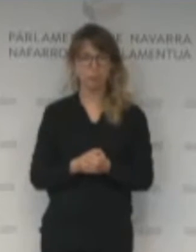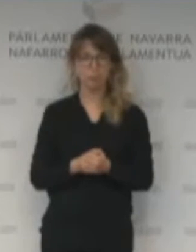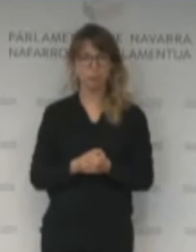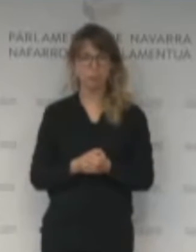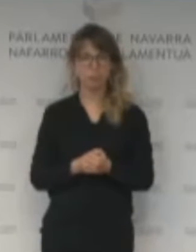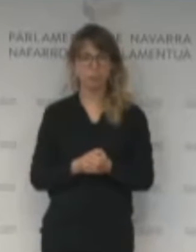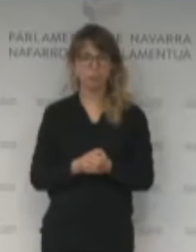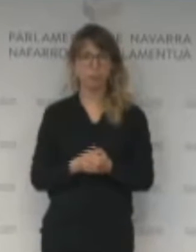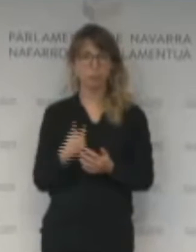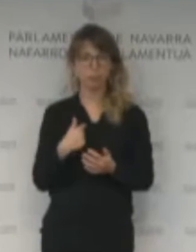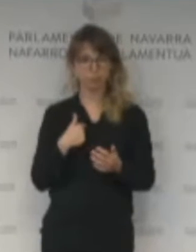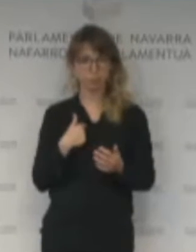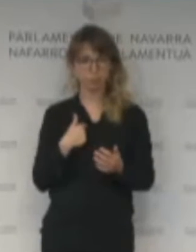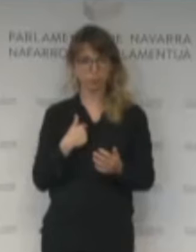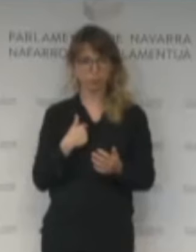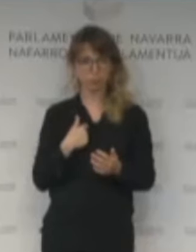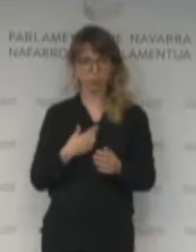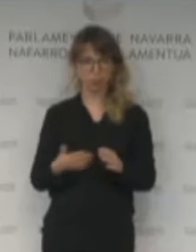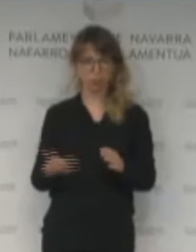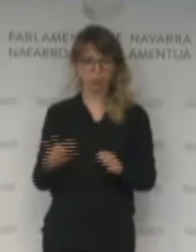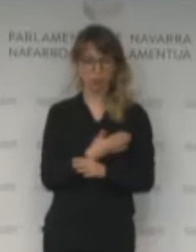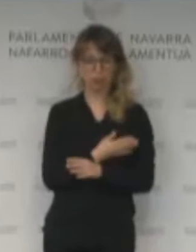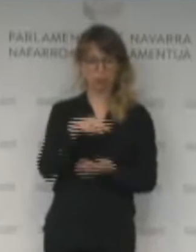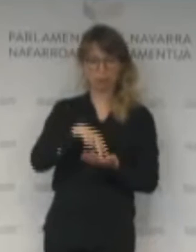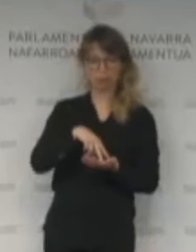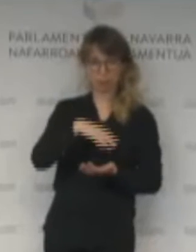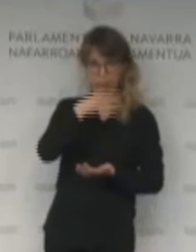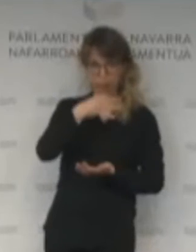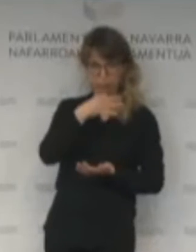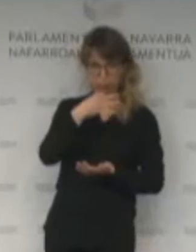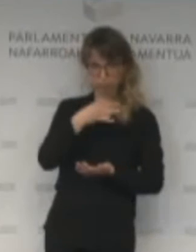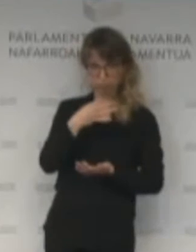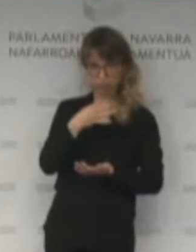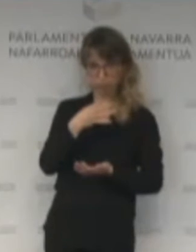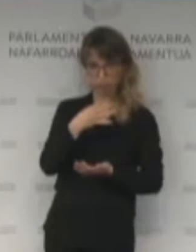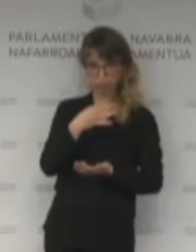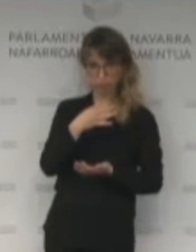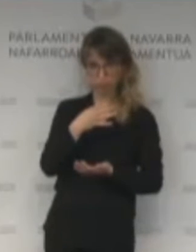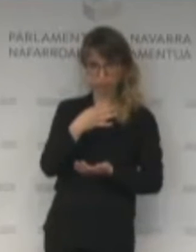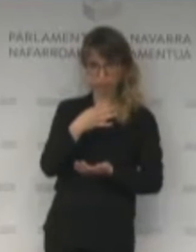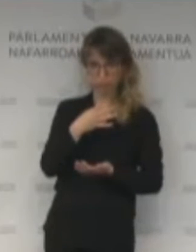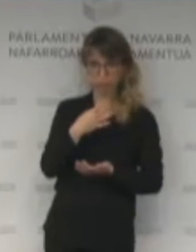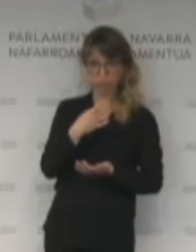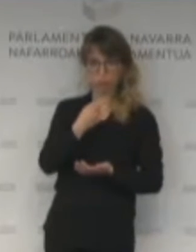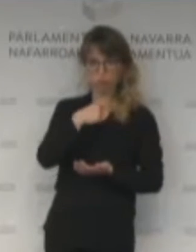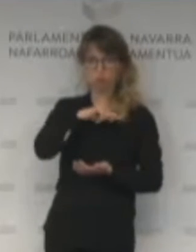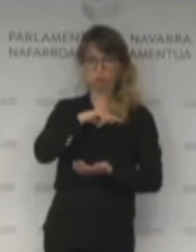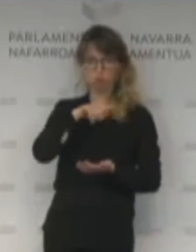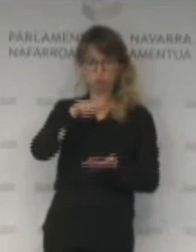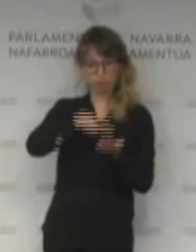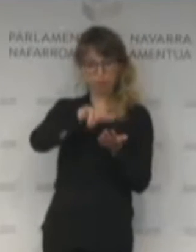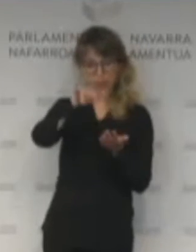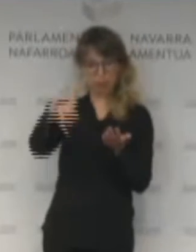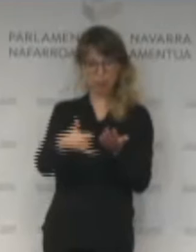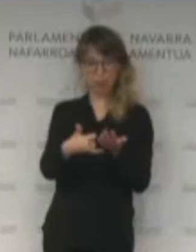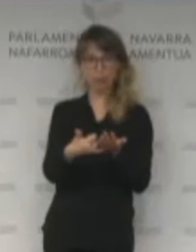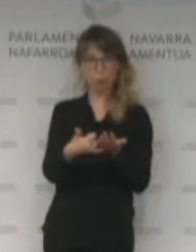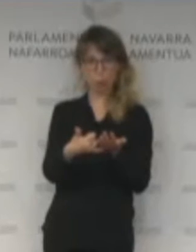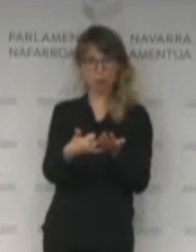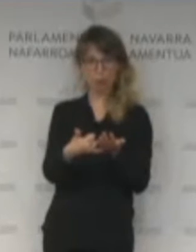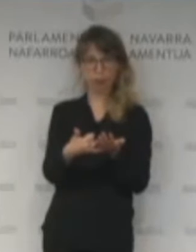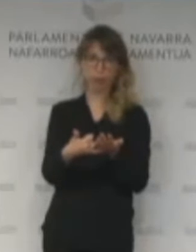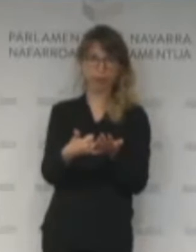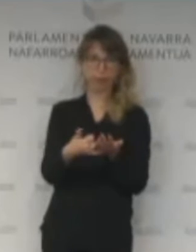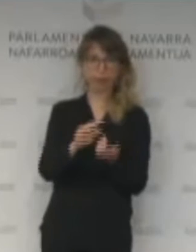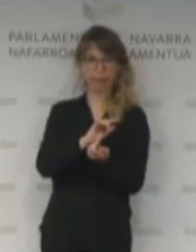He mencionado en la intervención cómo cambiamos el lenguaje según el momento y